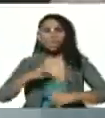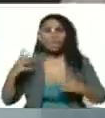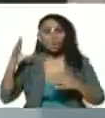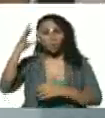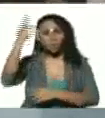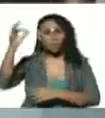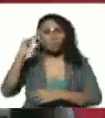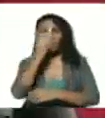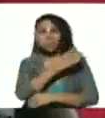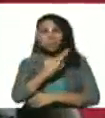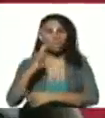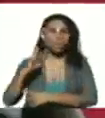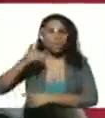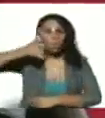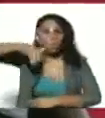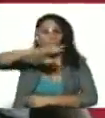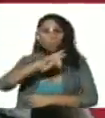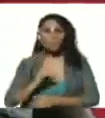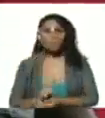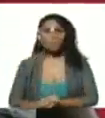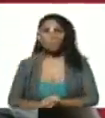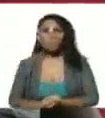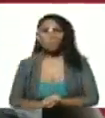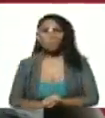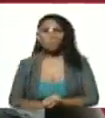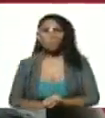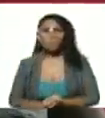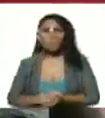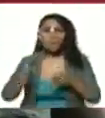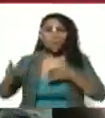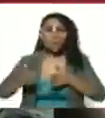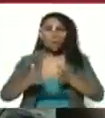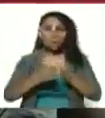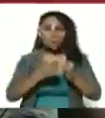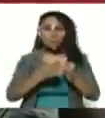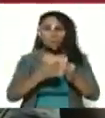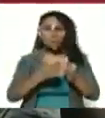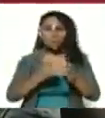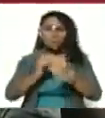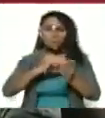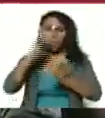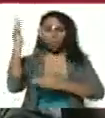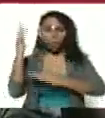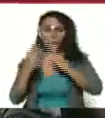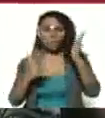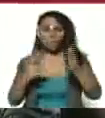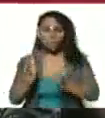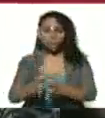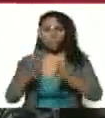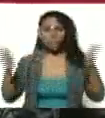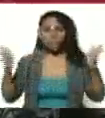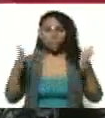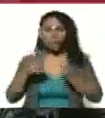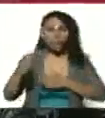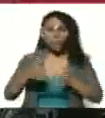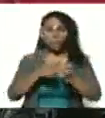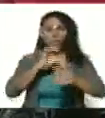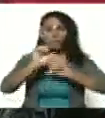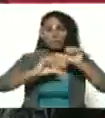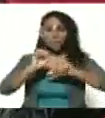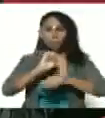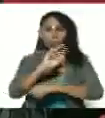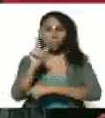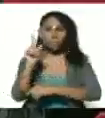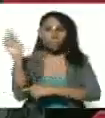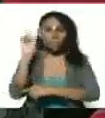Bicentenario de los Pueblos. Es un camino glorioso, grandioso, y es el camino del siglo XXI venezolano.